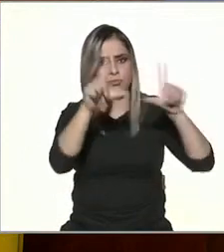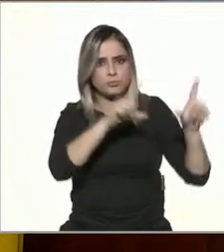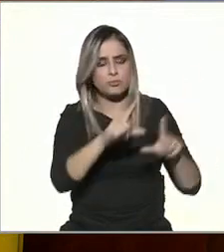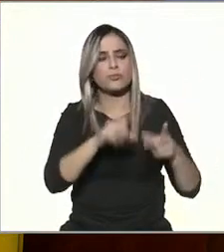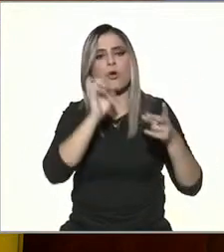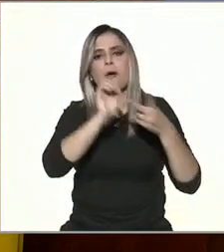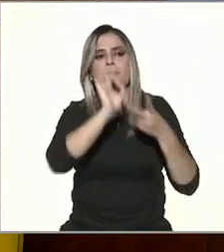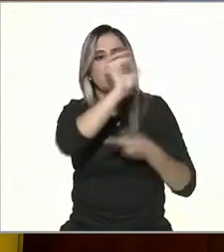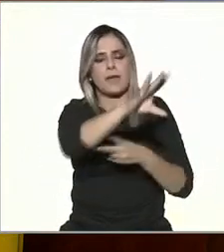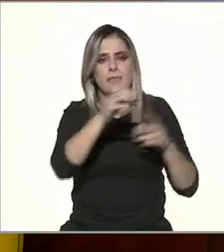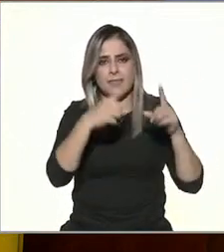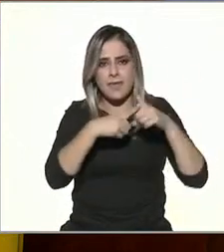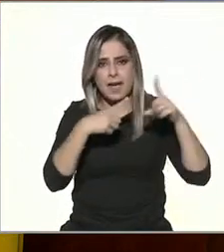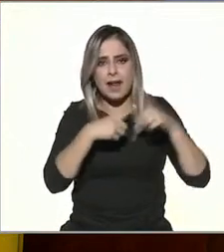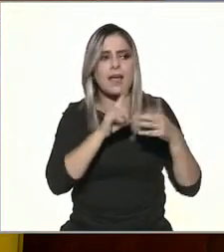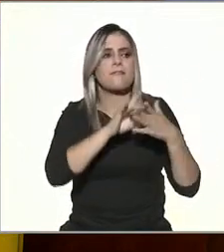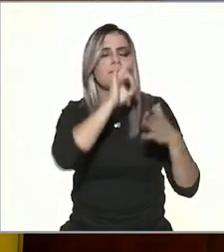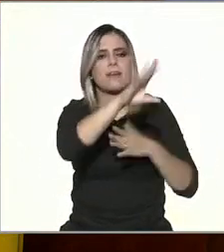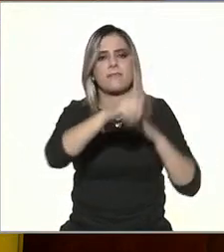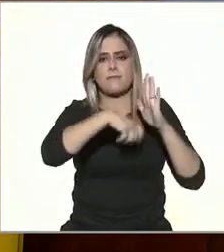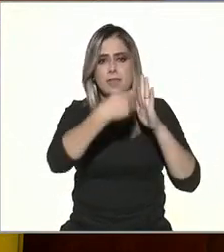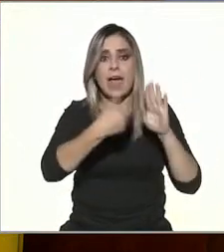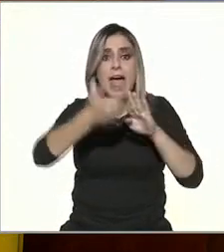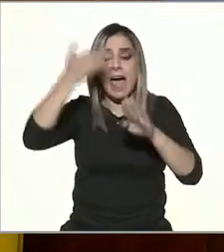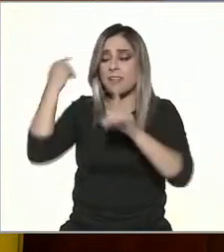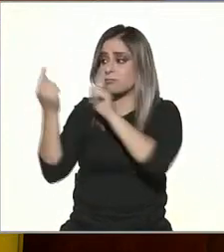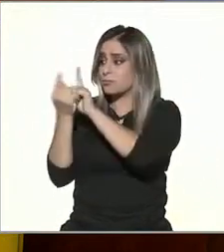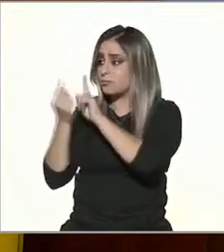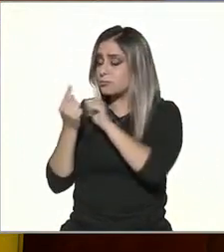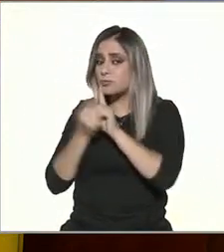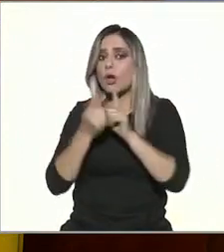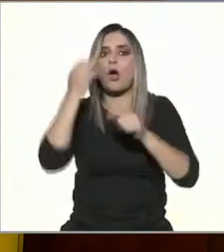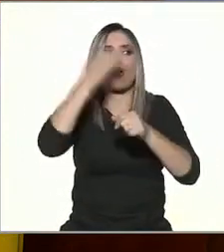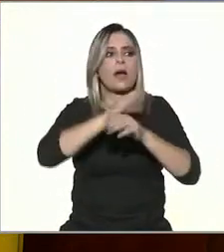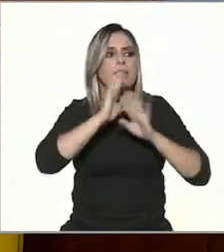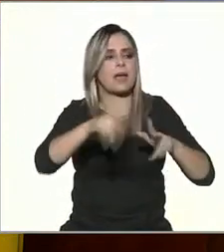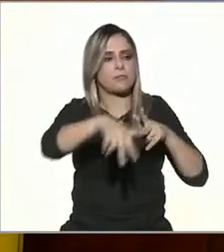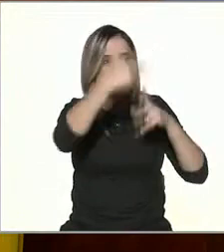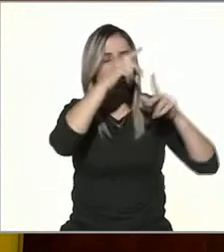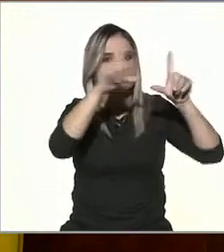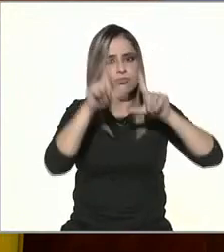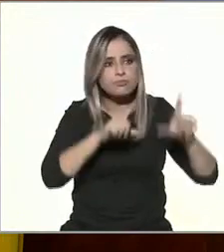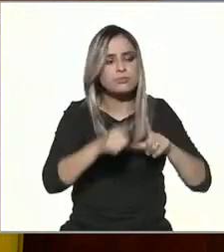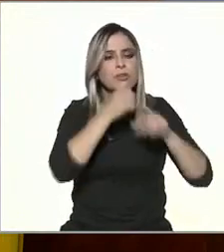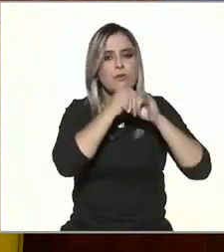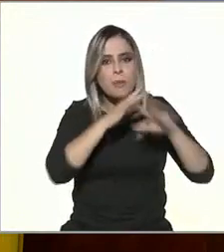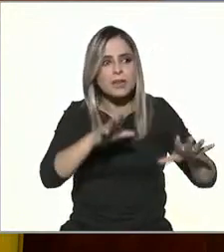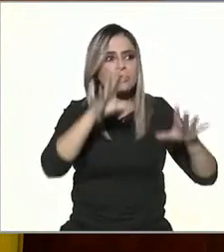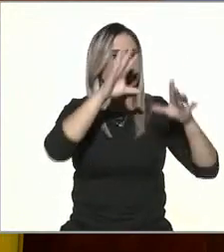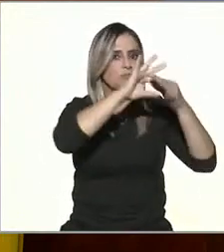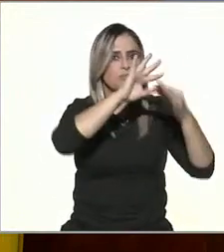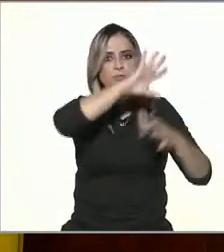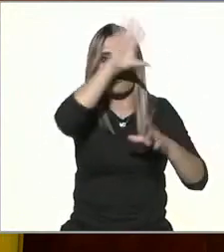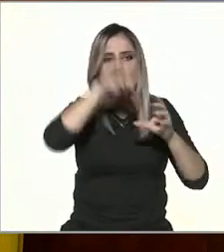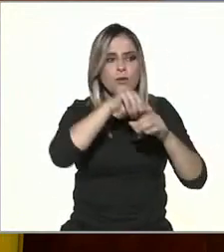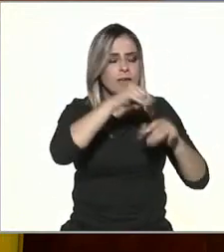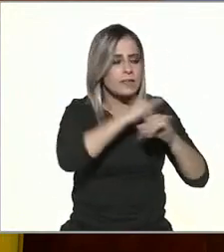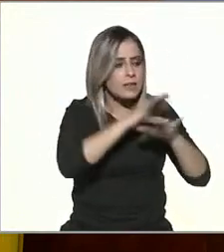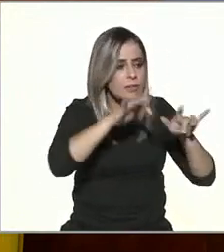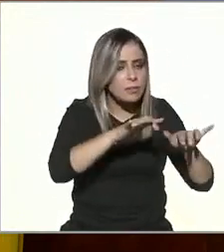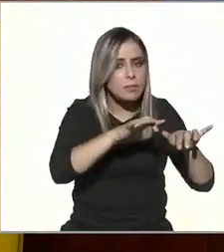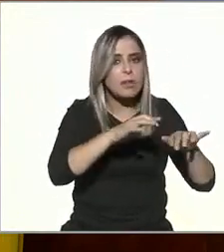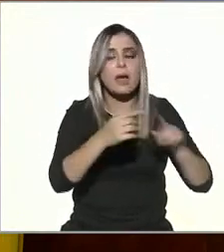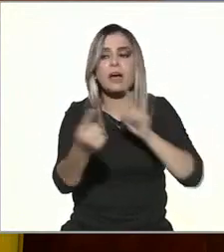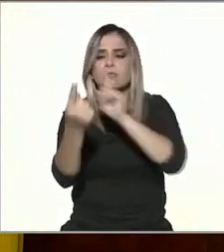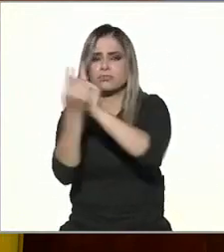enviar tareas, videos. Pasaron de lo lúdico a lo educativo e informativo, al igual que sus padres. Es obvio que la socialización no